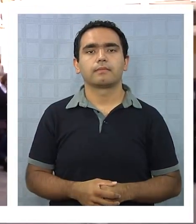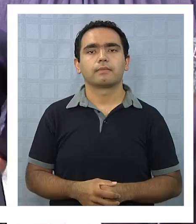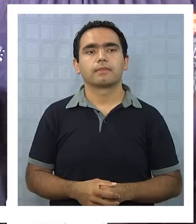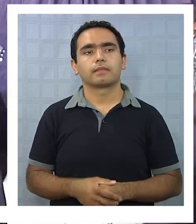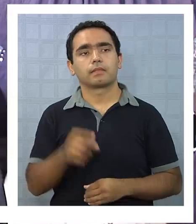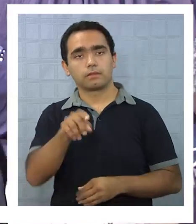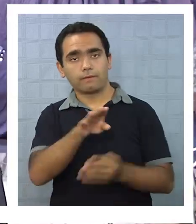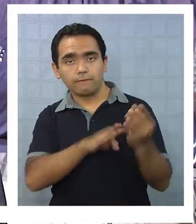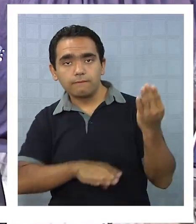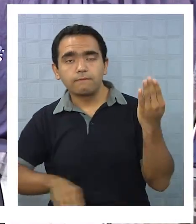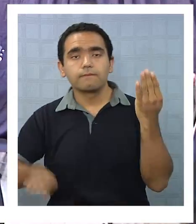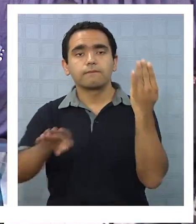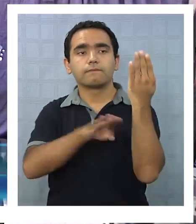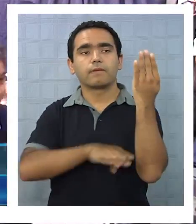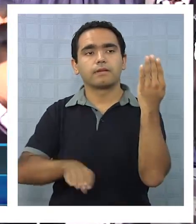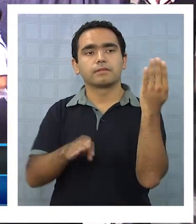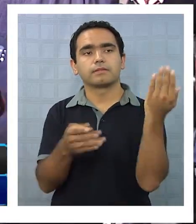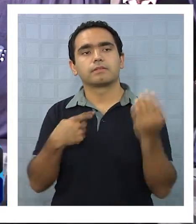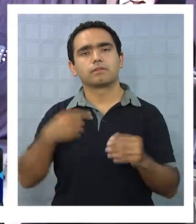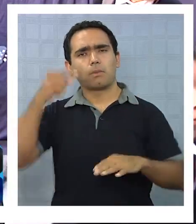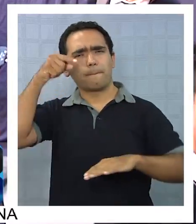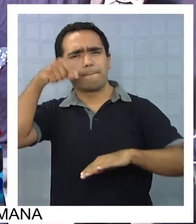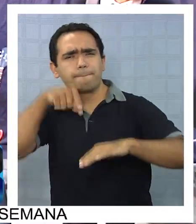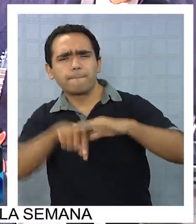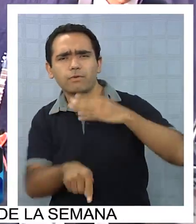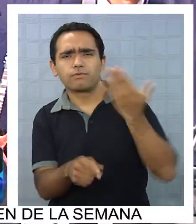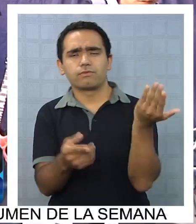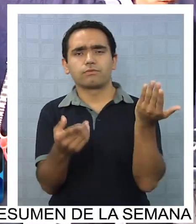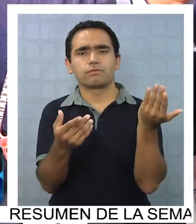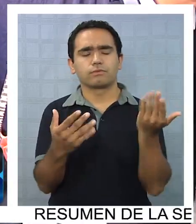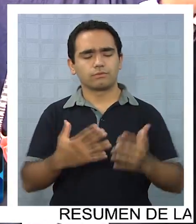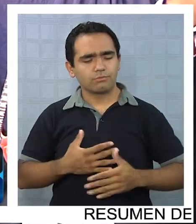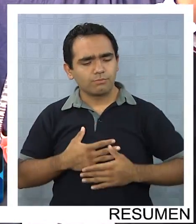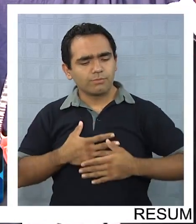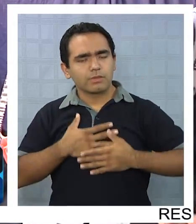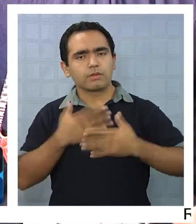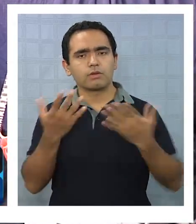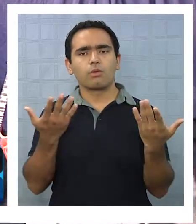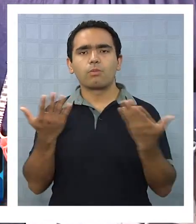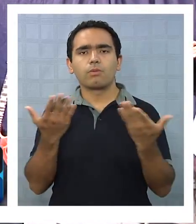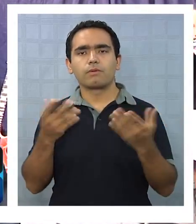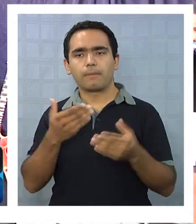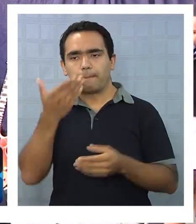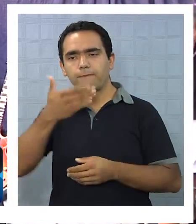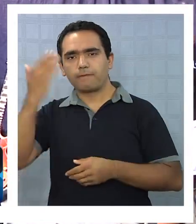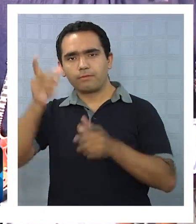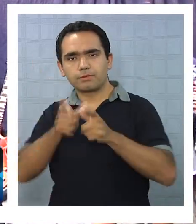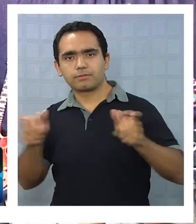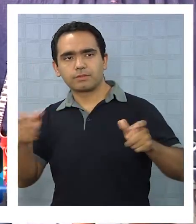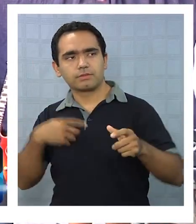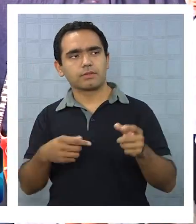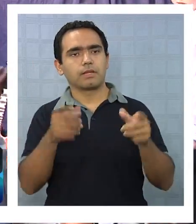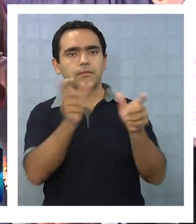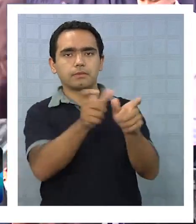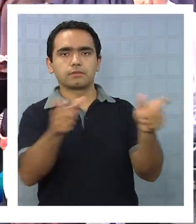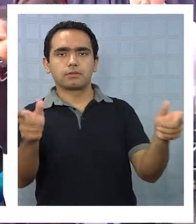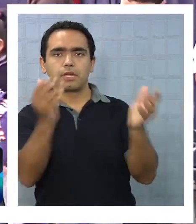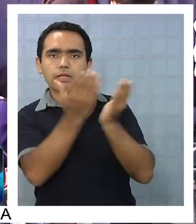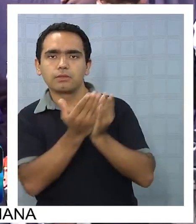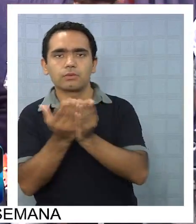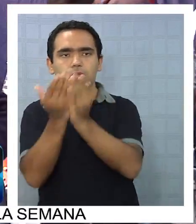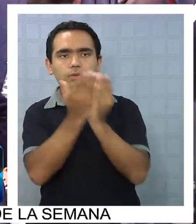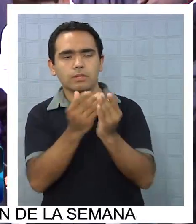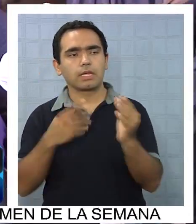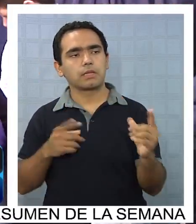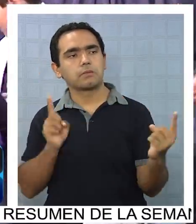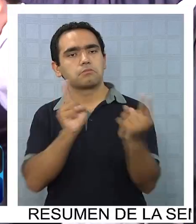tan básico, pero al mismo tiempo tan profundo, que es el encuentro de creadores nacionales con alumnos de enseñanza básica y media y conversar